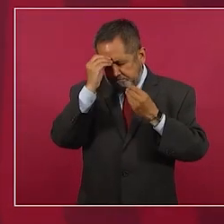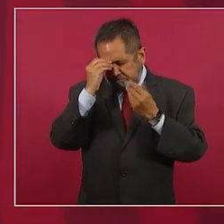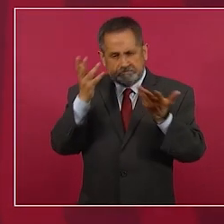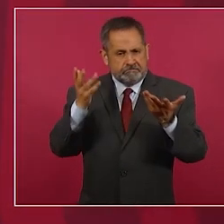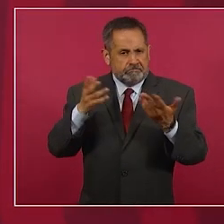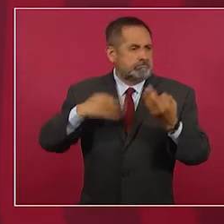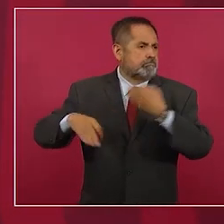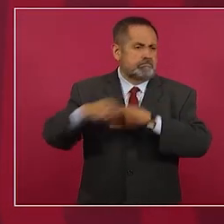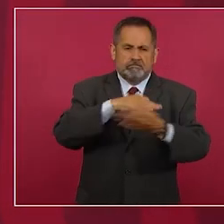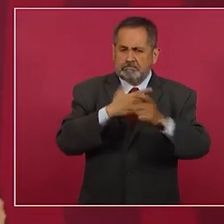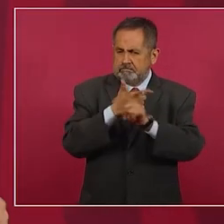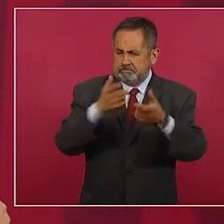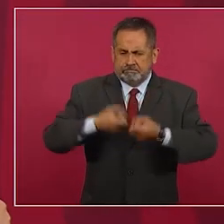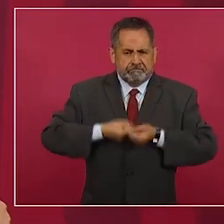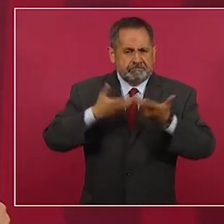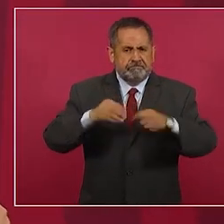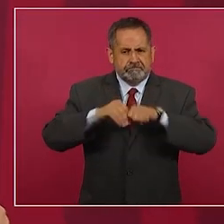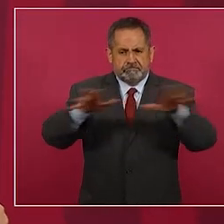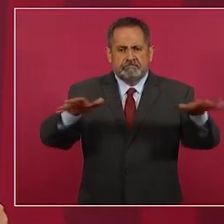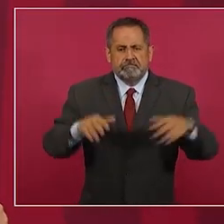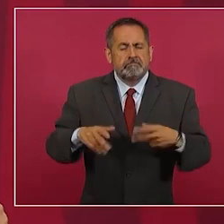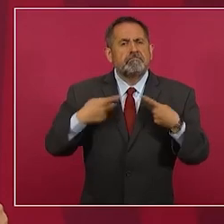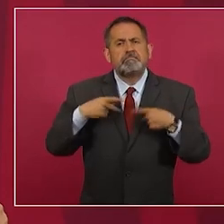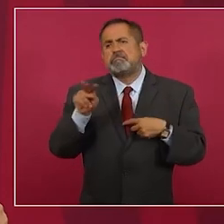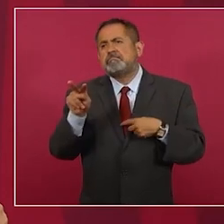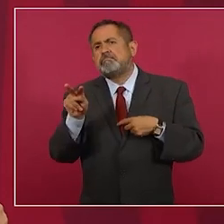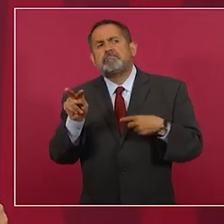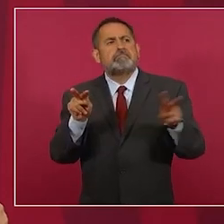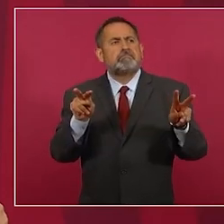y al final la gente decide